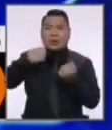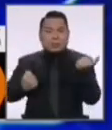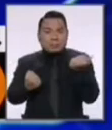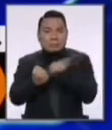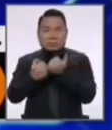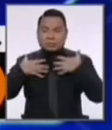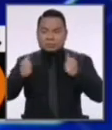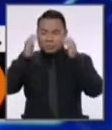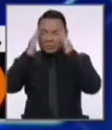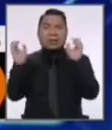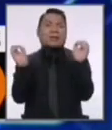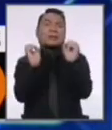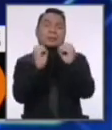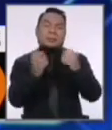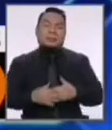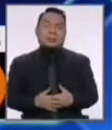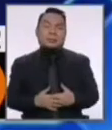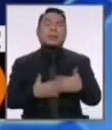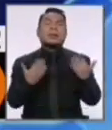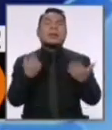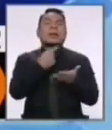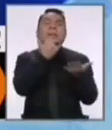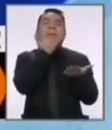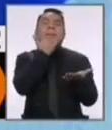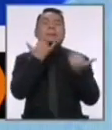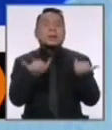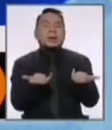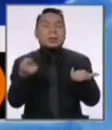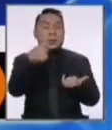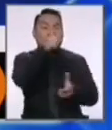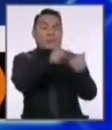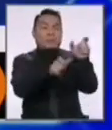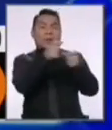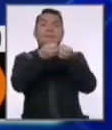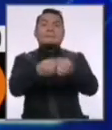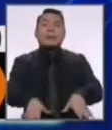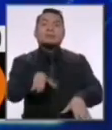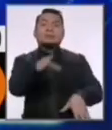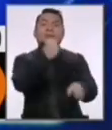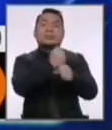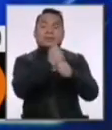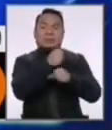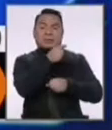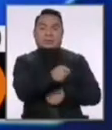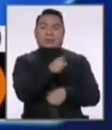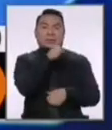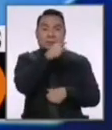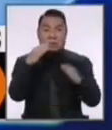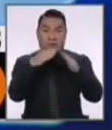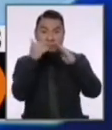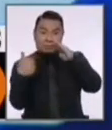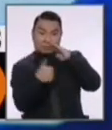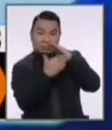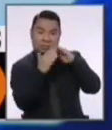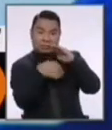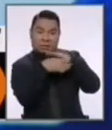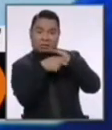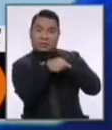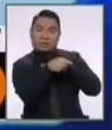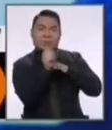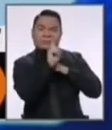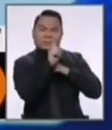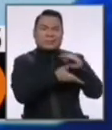el sistema de salud. ¿Y qué es lo que está ocurriendo? Las personas que han perdido su chamba no están en sus casas, están en las